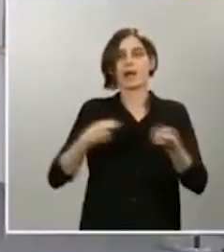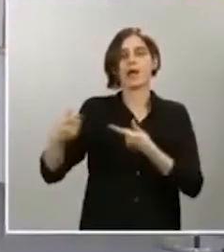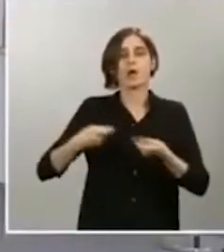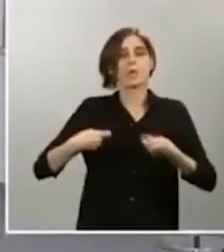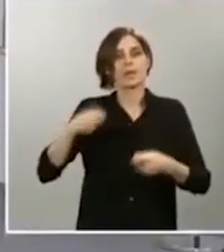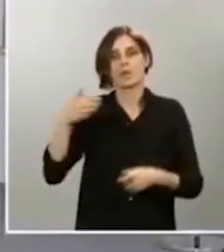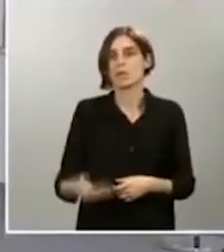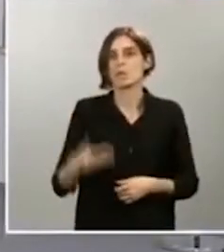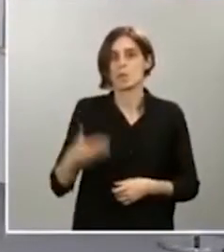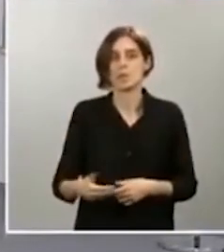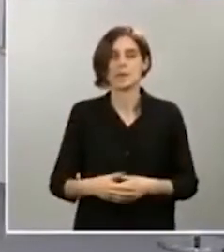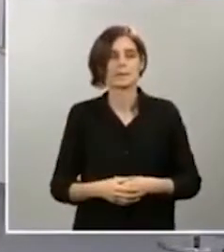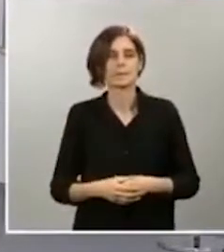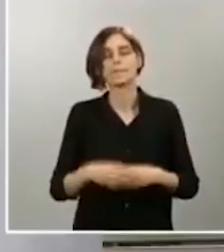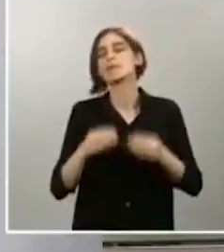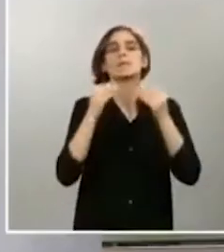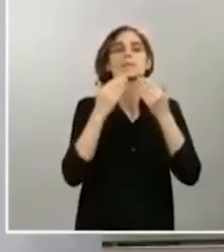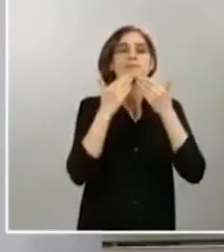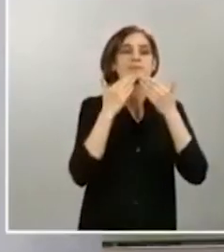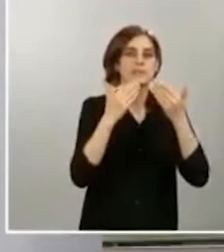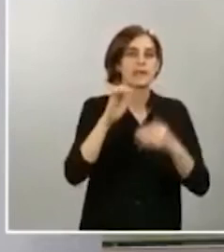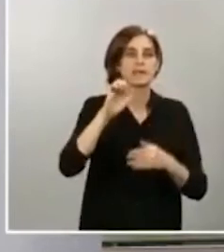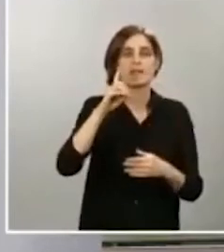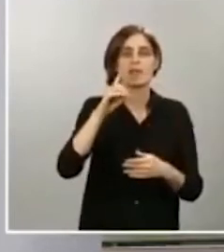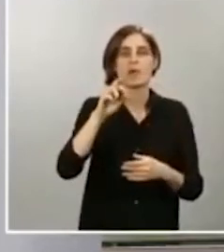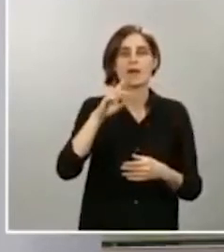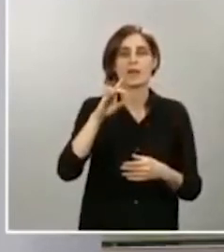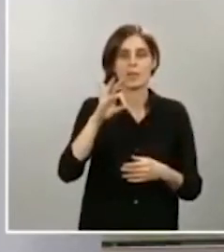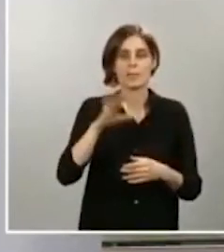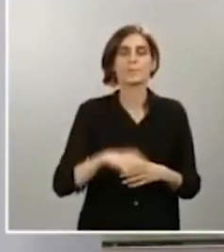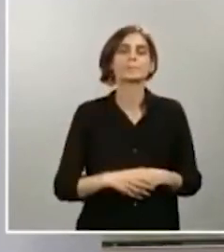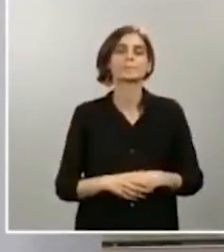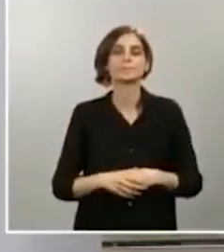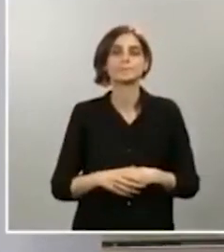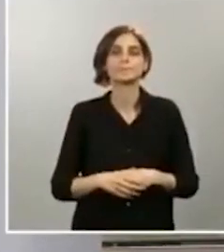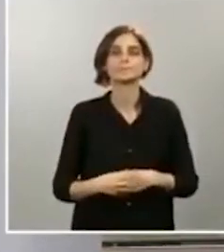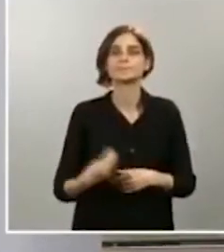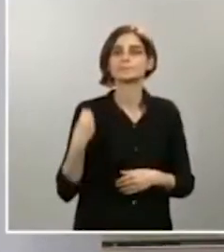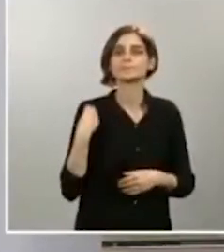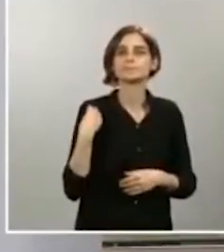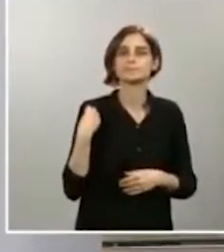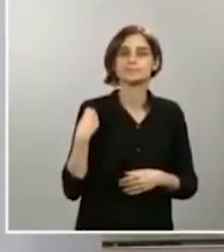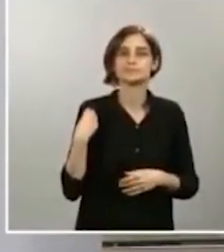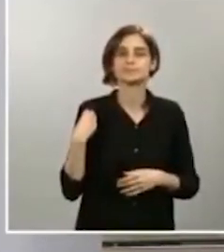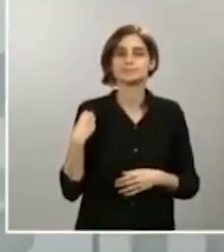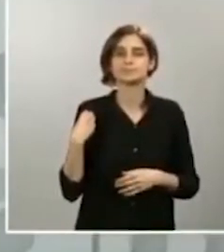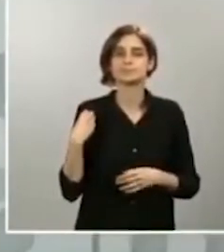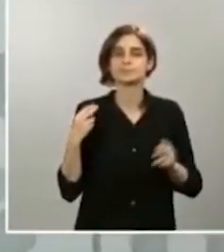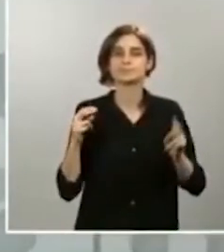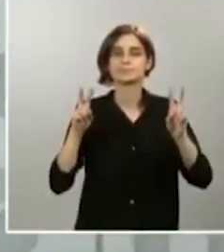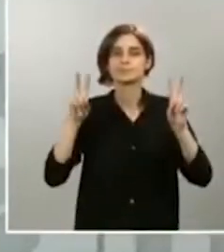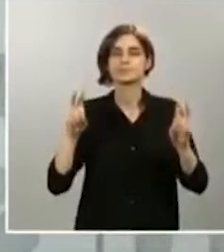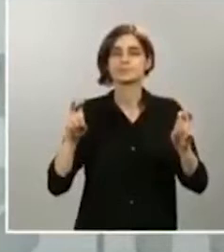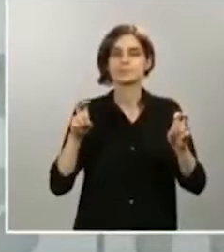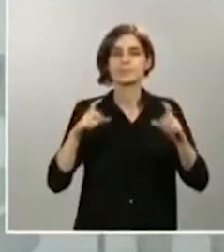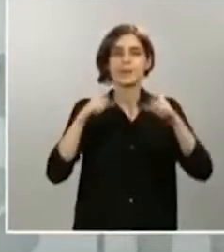muchas gracias Eduardo. En relación al suministro o el hecho de la provisión de las mascarillas,